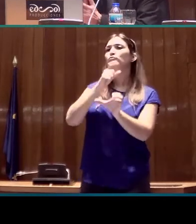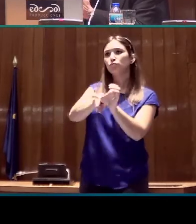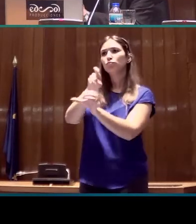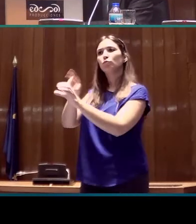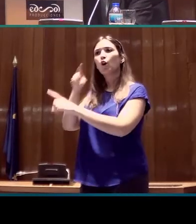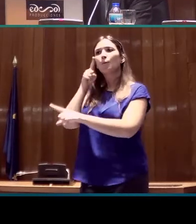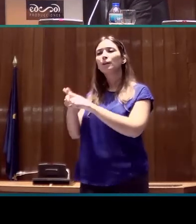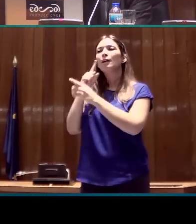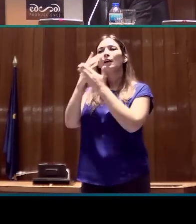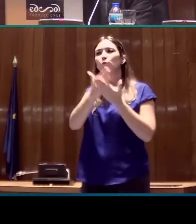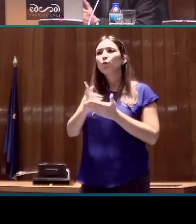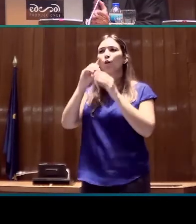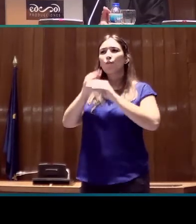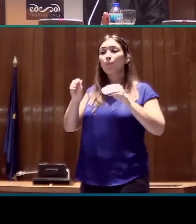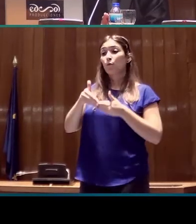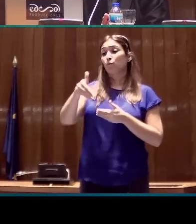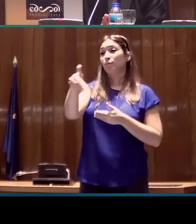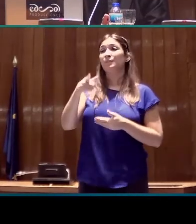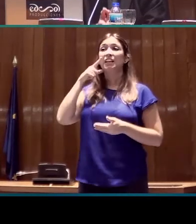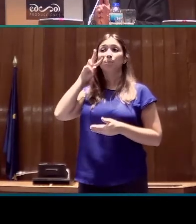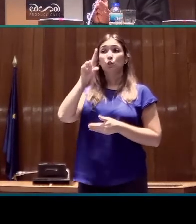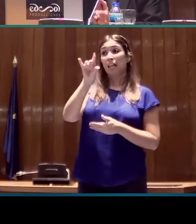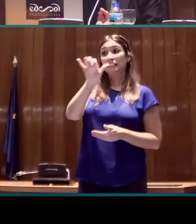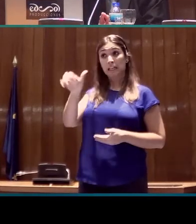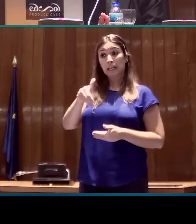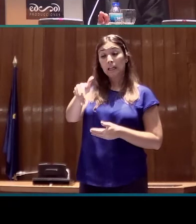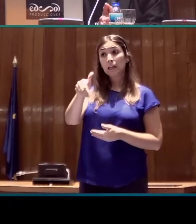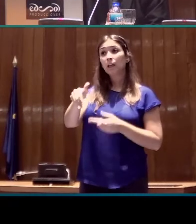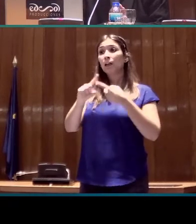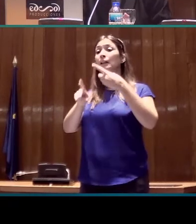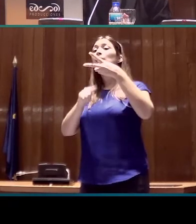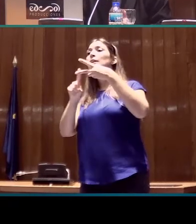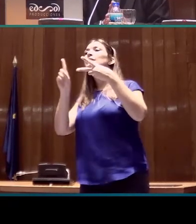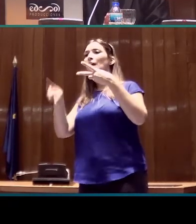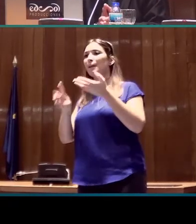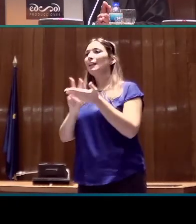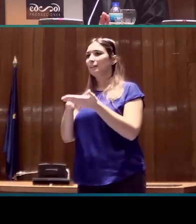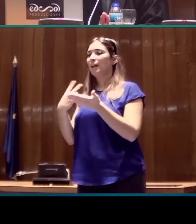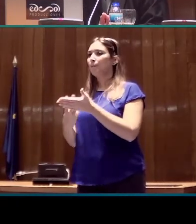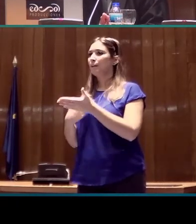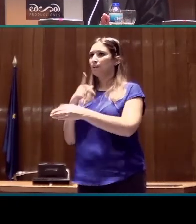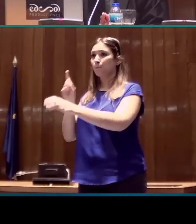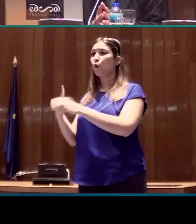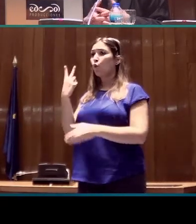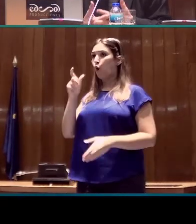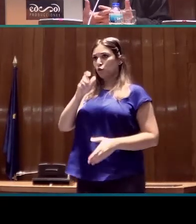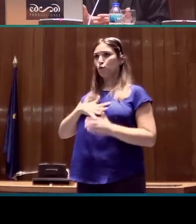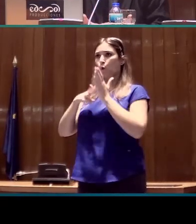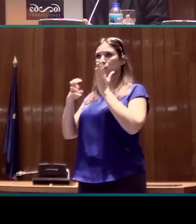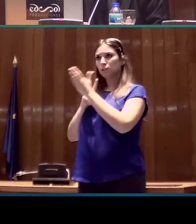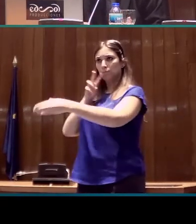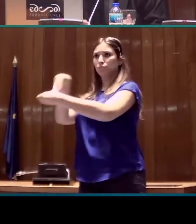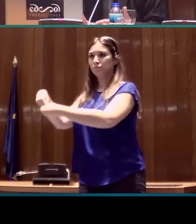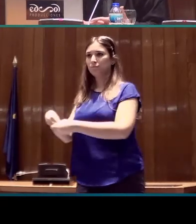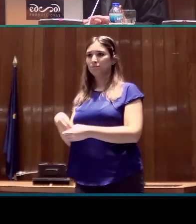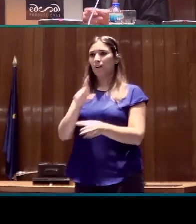de la formación de los futuros especialistas del SE y en la de intérprete estamos dos miembros de UCILSE. Quiere decir que